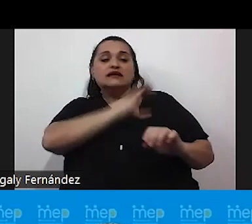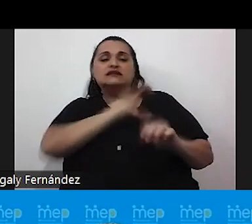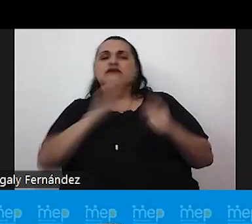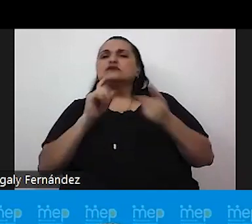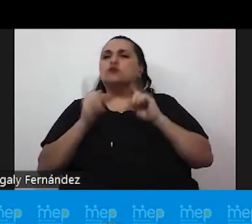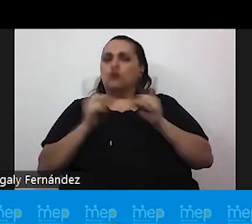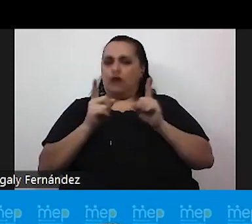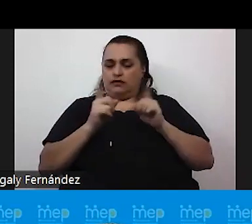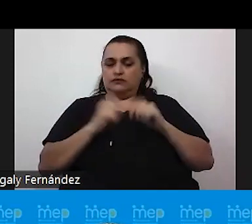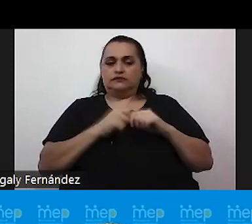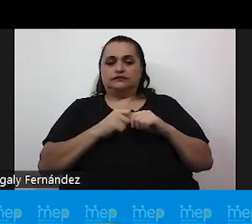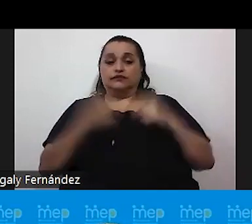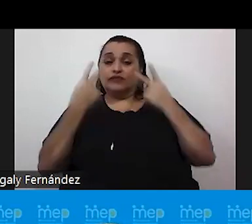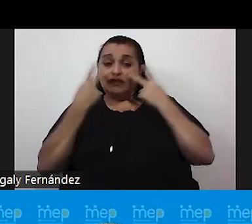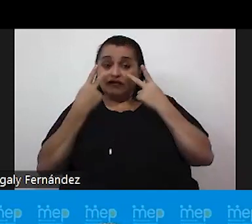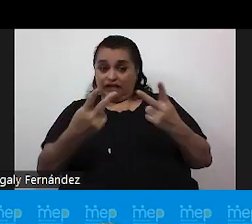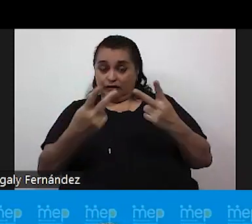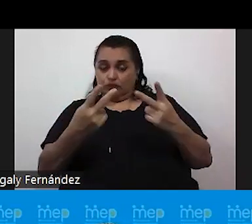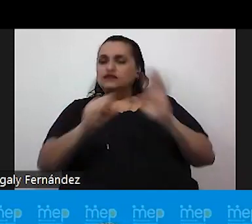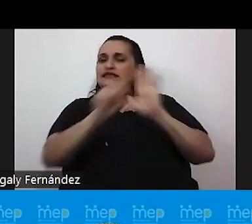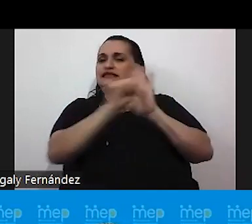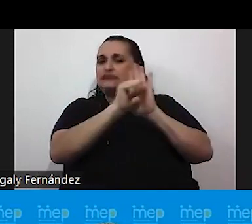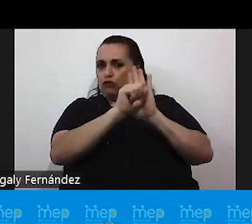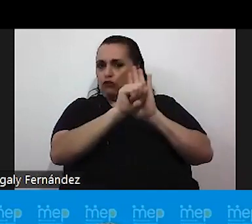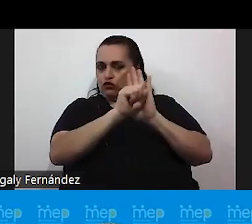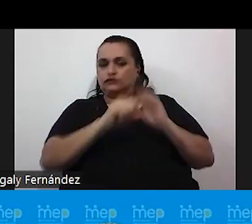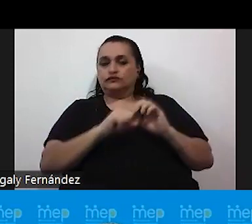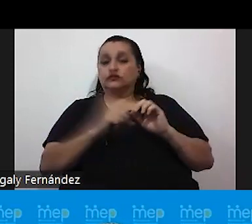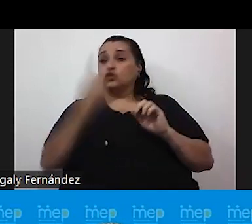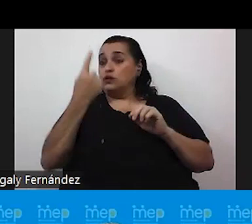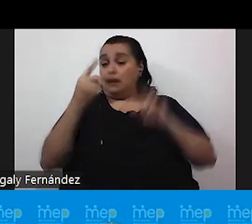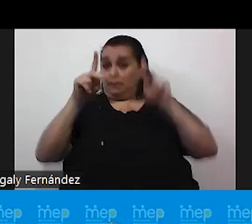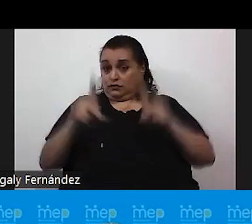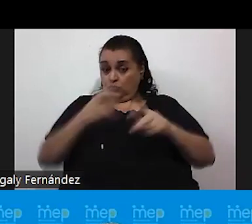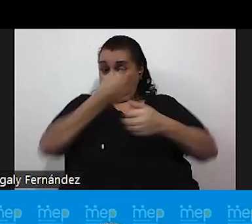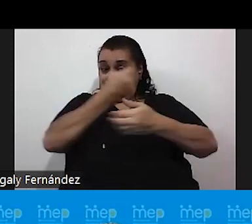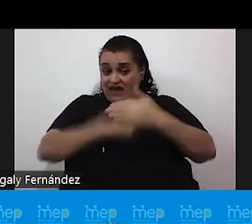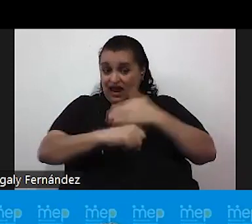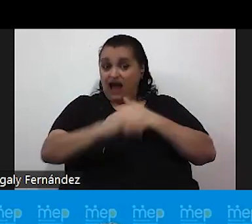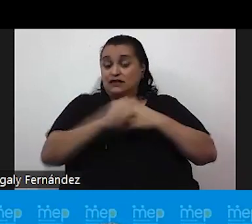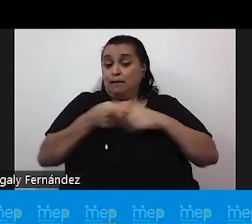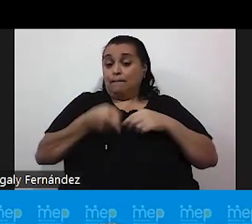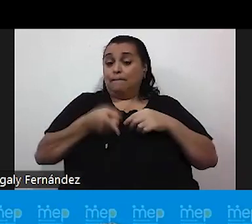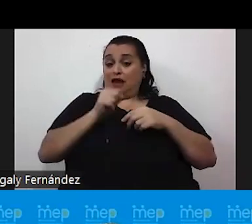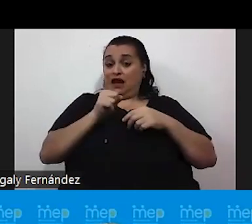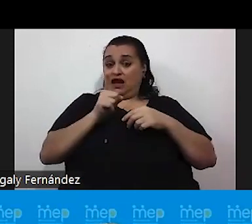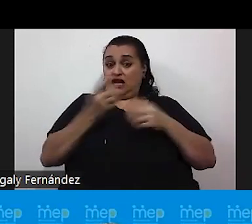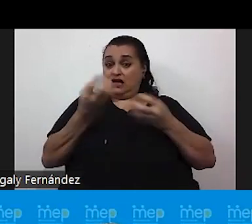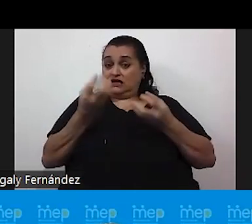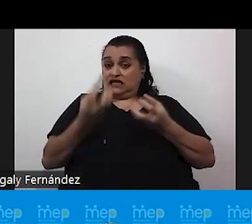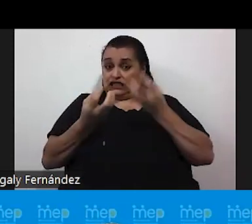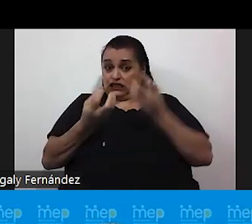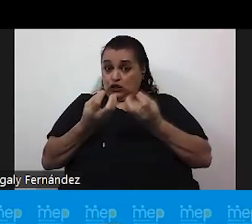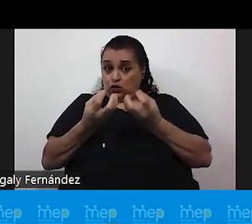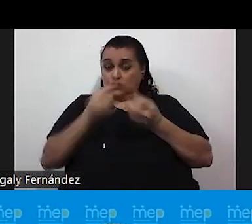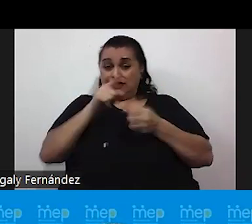vamos a ver aquí la simbología. Generalmente cuando una persona nace con un pene y con testículos a esta